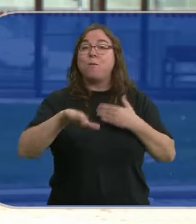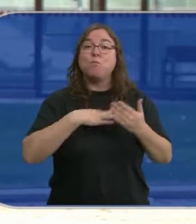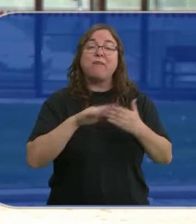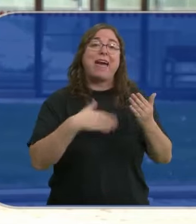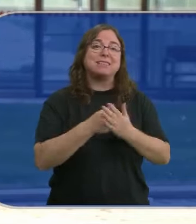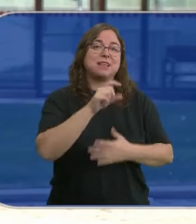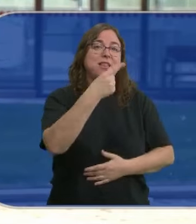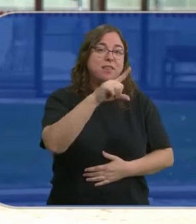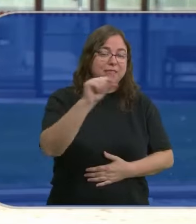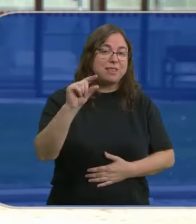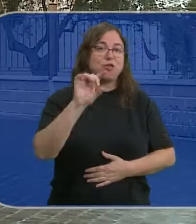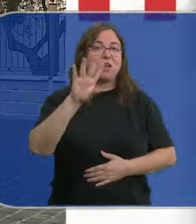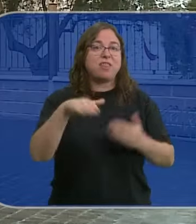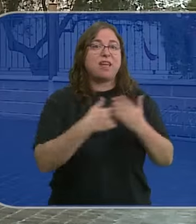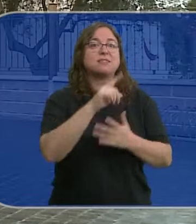años.